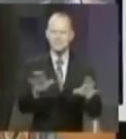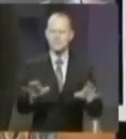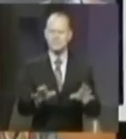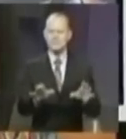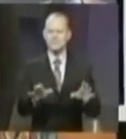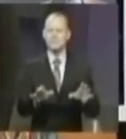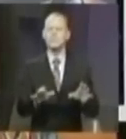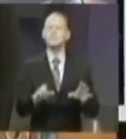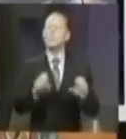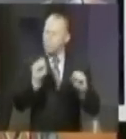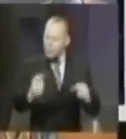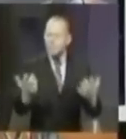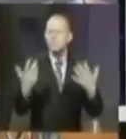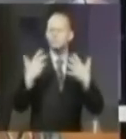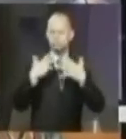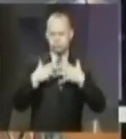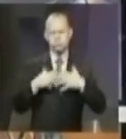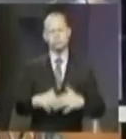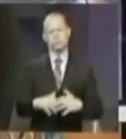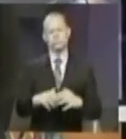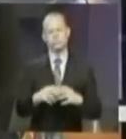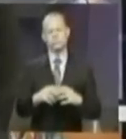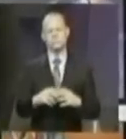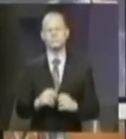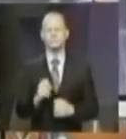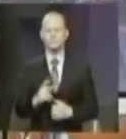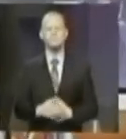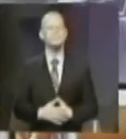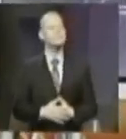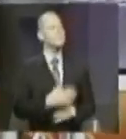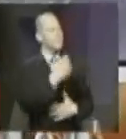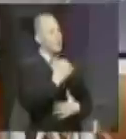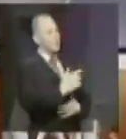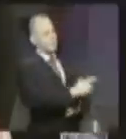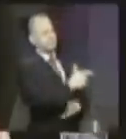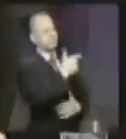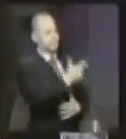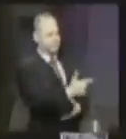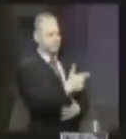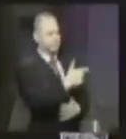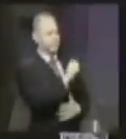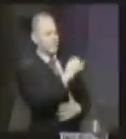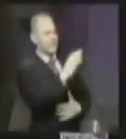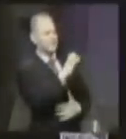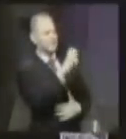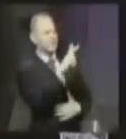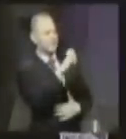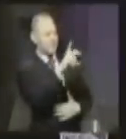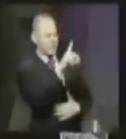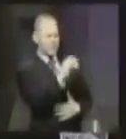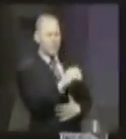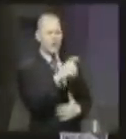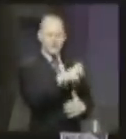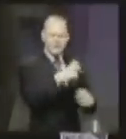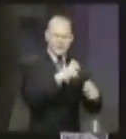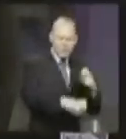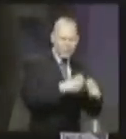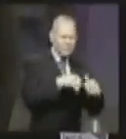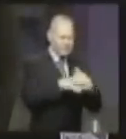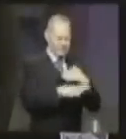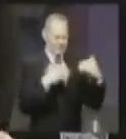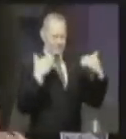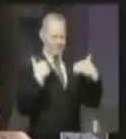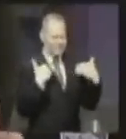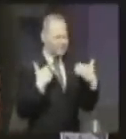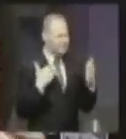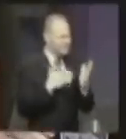cual lo podemos armonizar ambos intereses. El turno le corresponde ahora a Cebedo Vilá. Este problema del acceso a las playas se